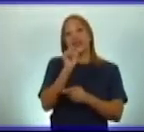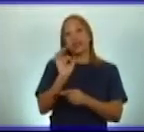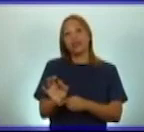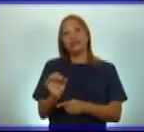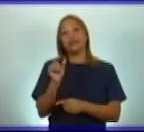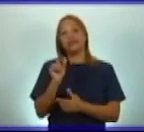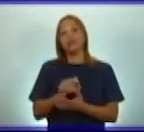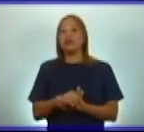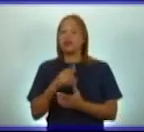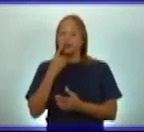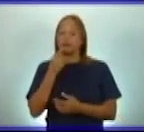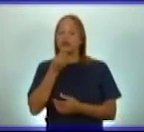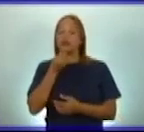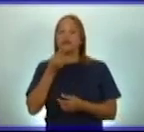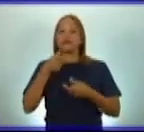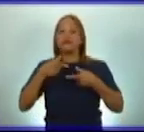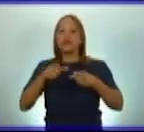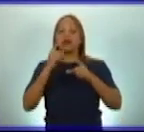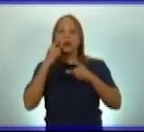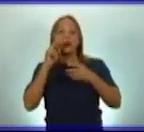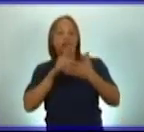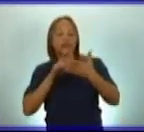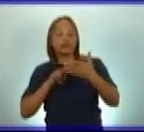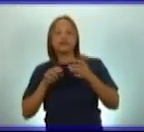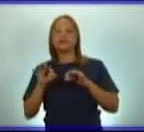presencialmente. ¡Gracias!